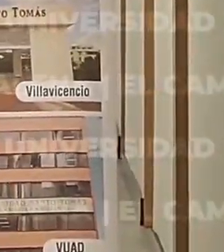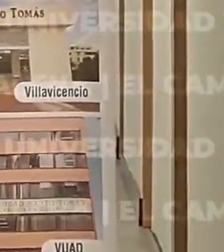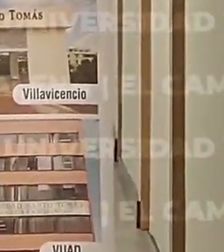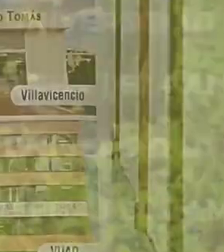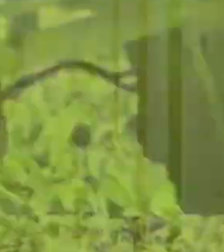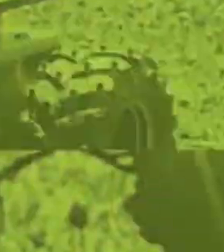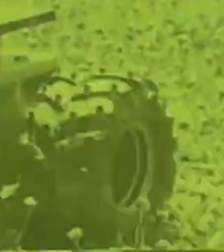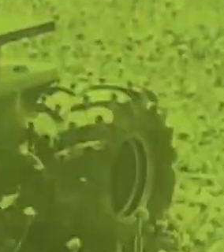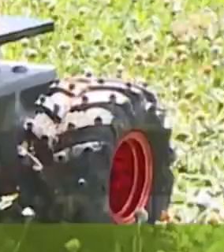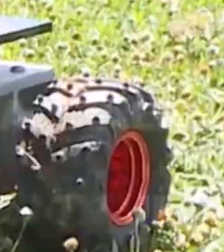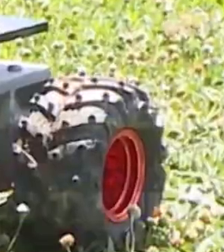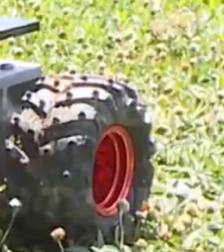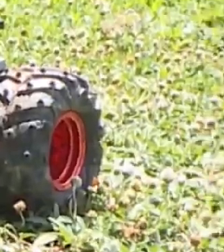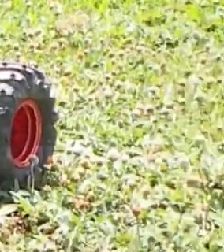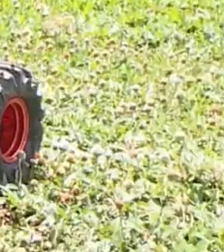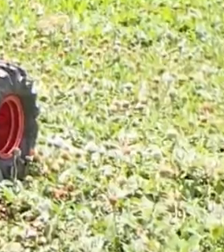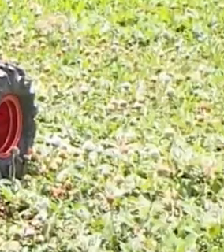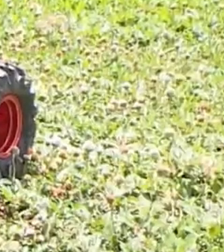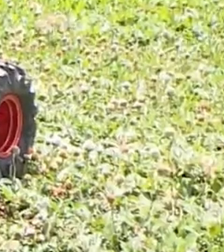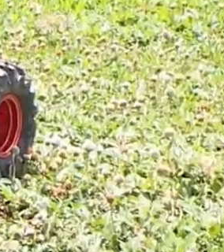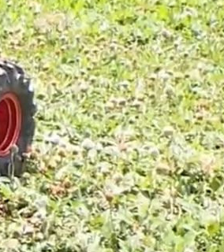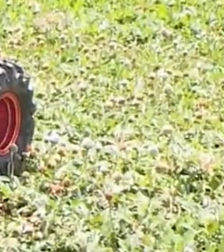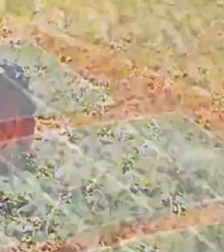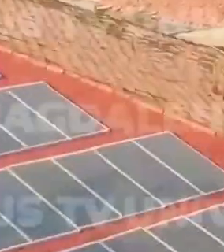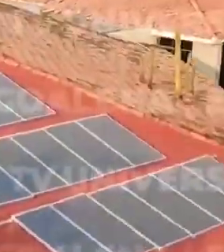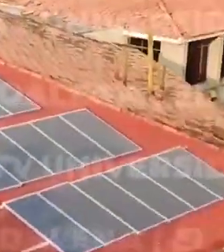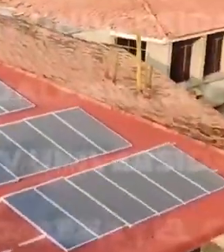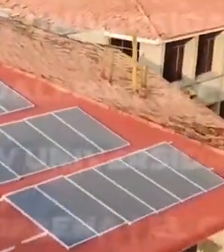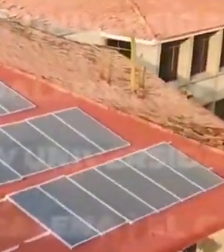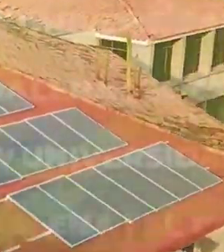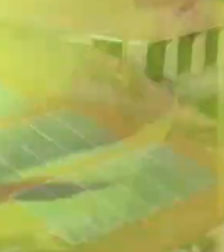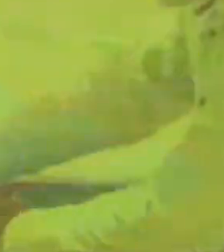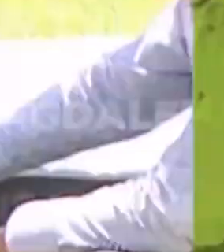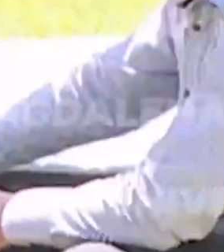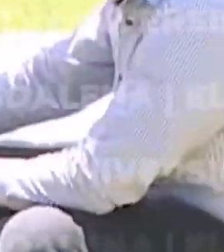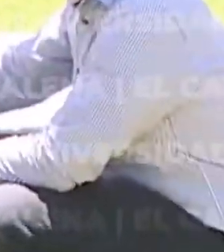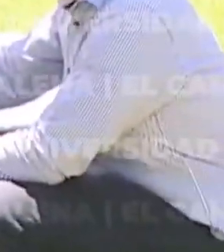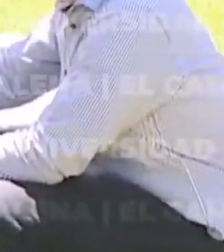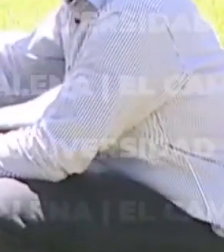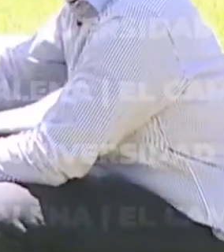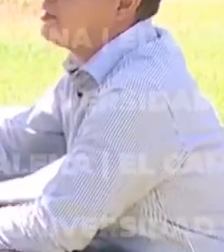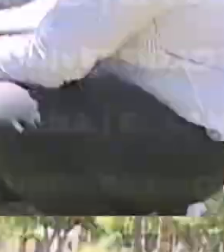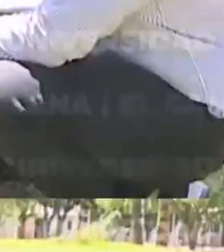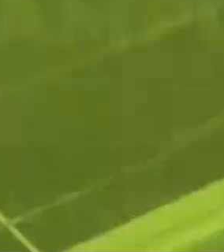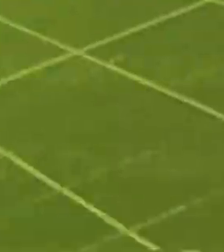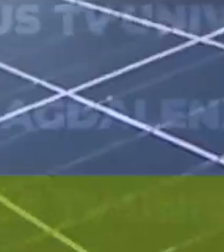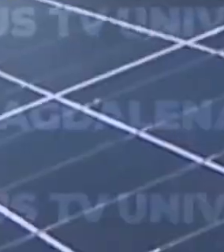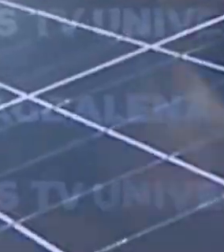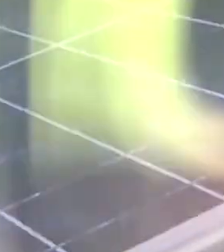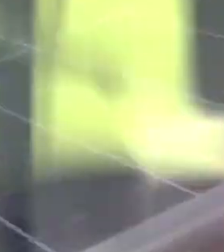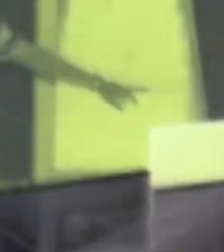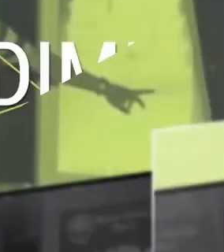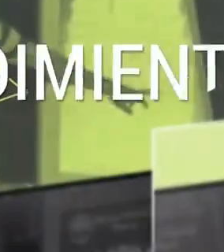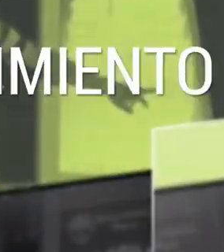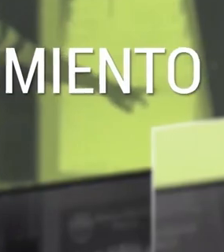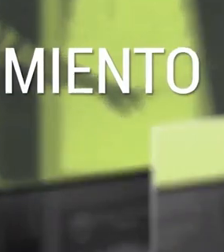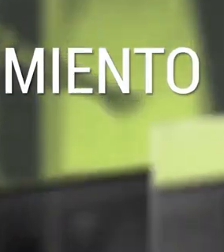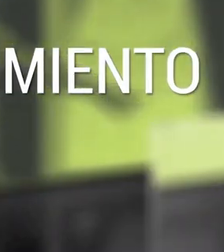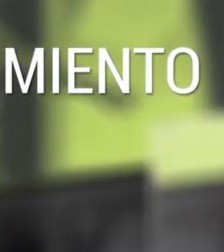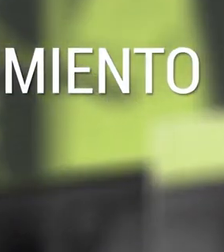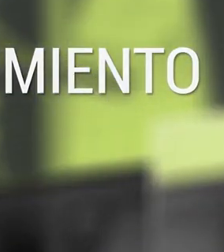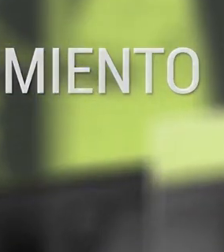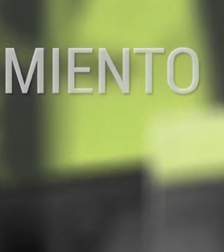Innovación. Este es un robot creado para medir parámetros físico-químicos del suelo. Los paneles solares se colocan en los tejados, nosotros decidimos colocarlo en un jardín.